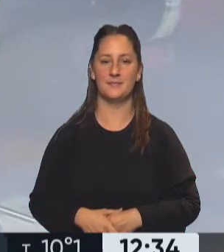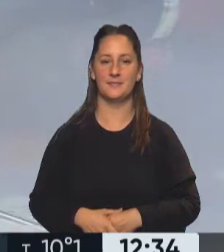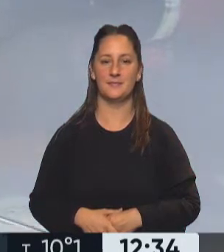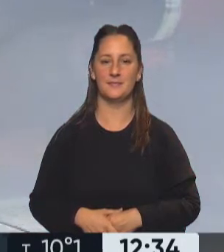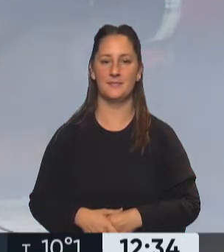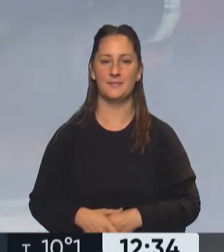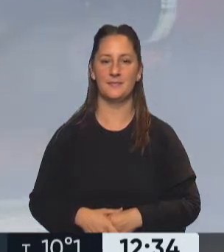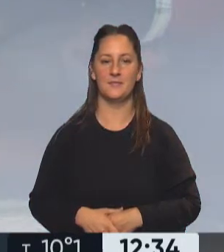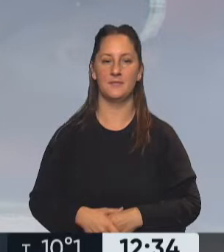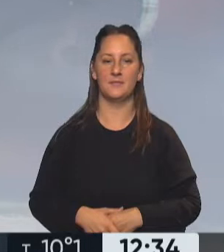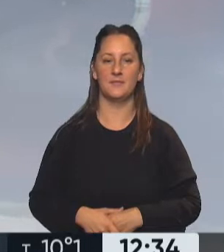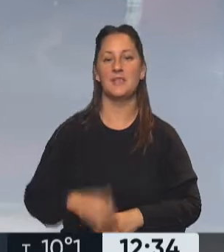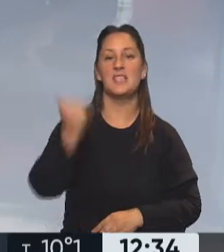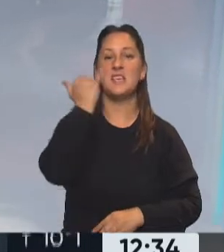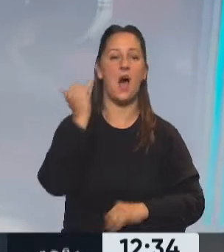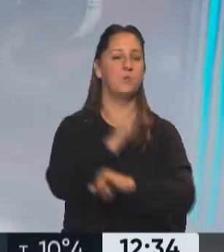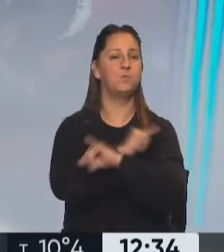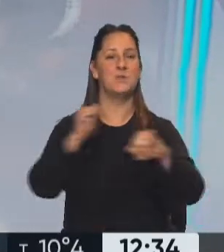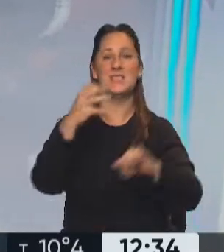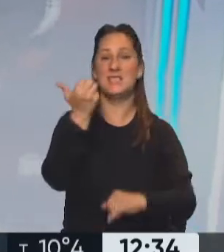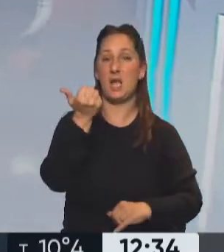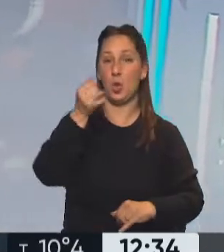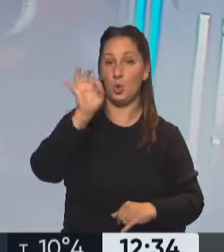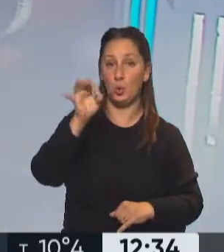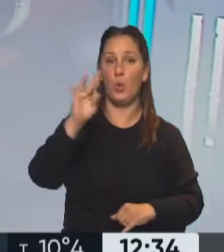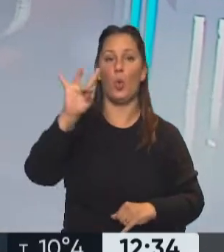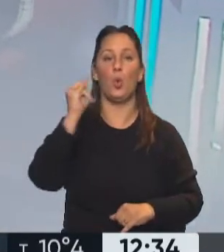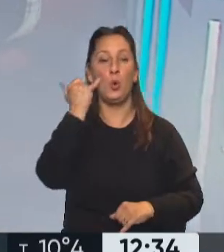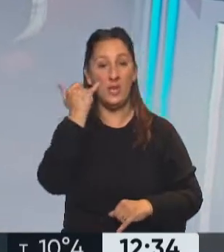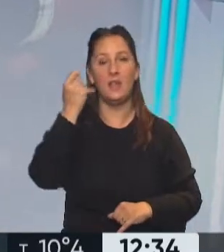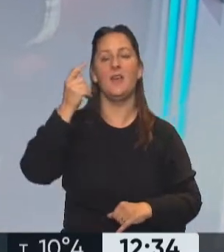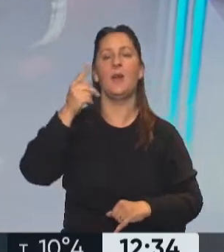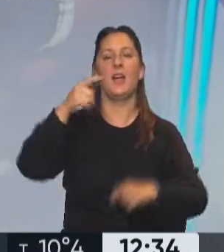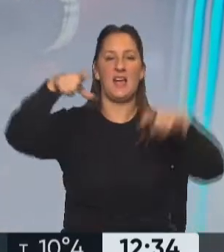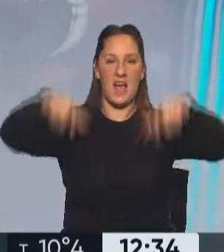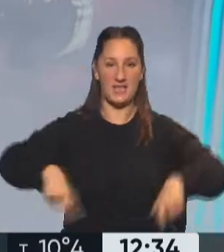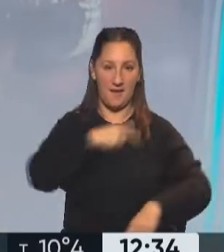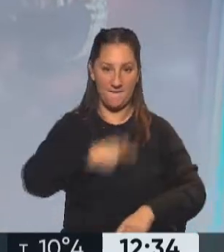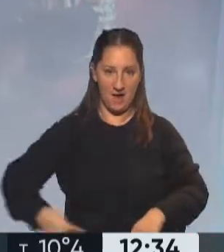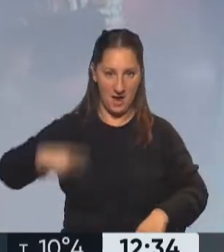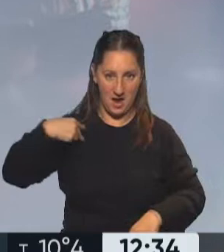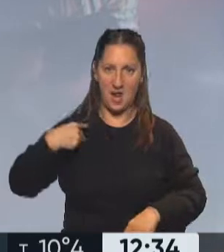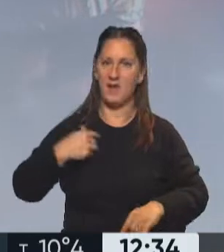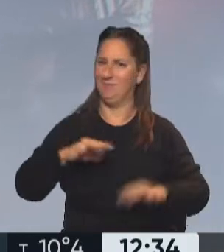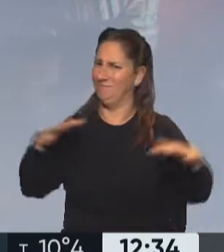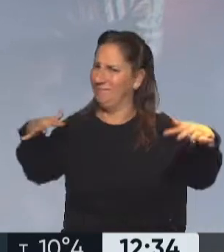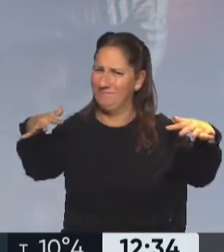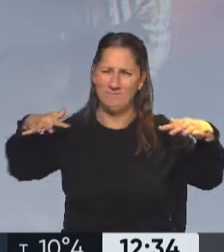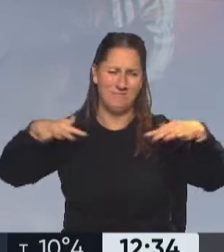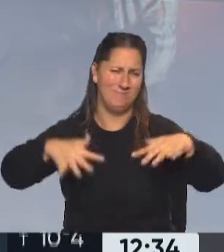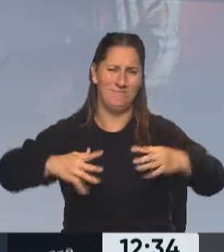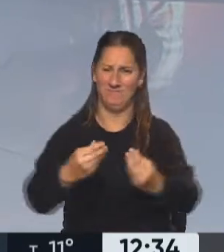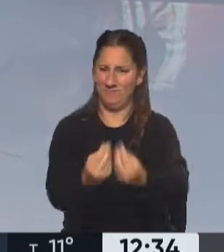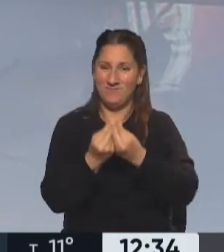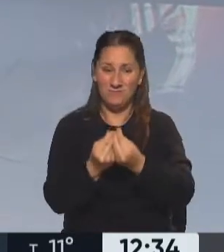Desde el fin del mundo, ya lo anunció el día 6 de octubre, Duki va a estar en Vélez. Yo le dije, va a llenar Vélez. Mauro